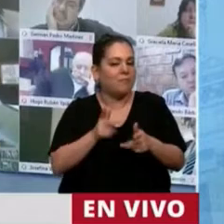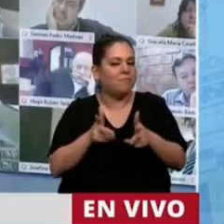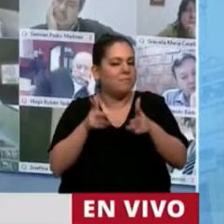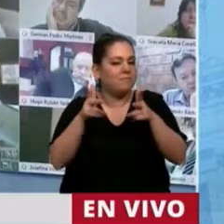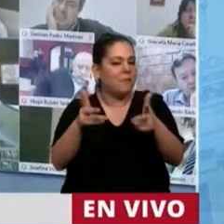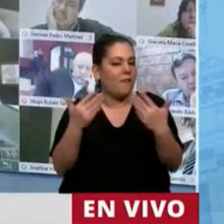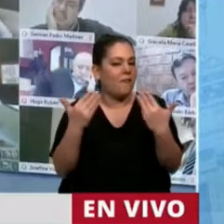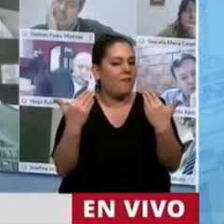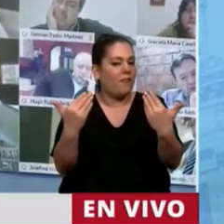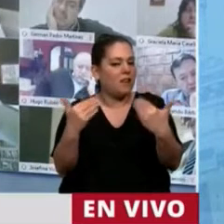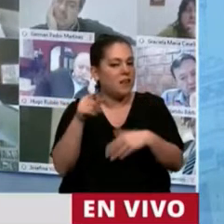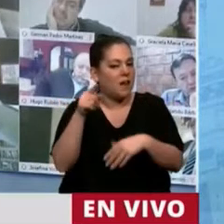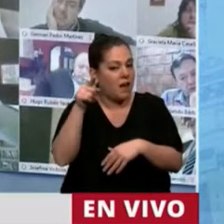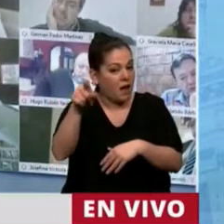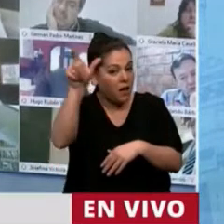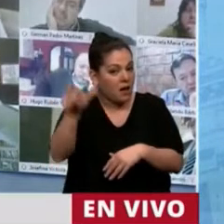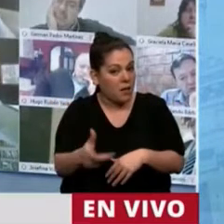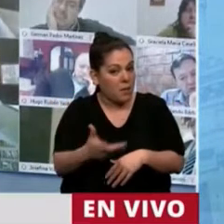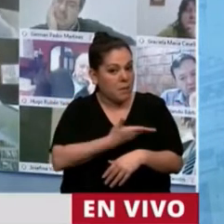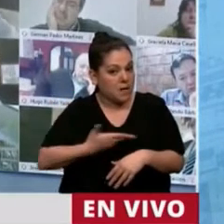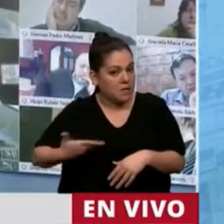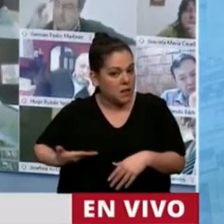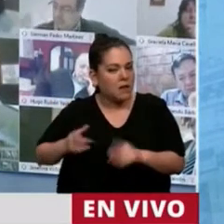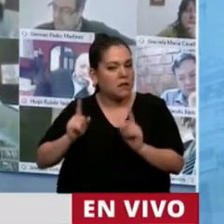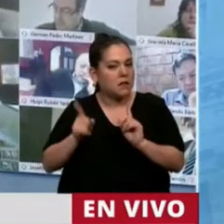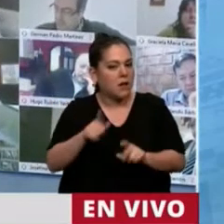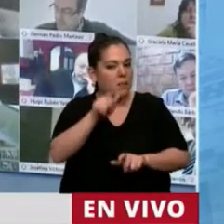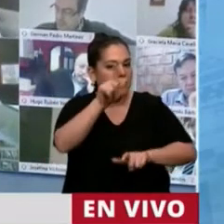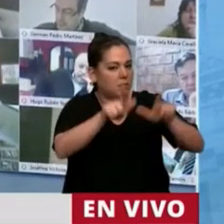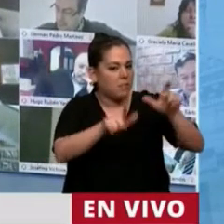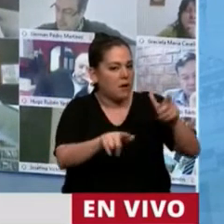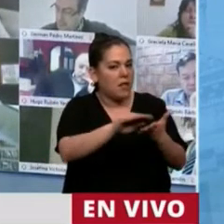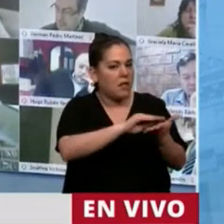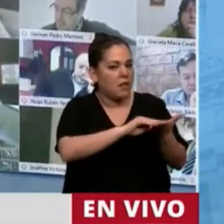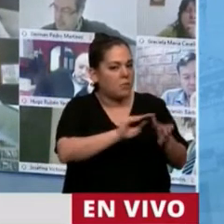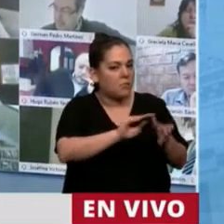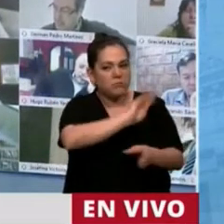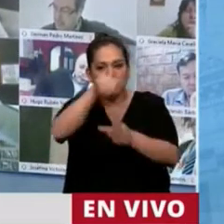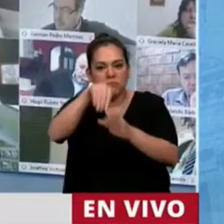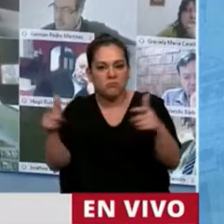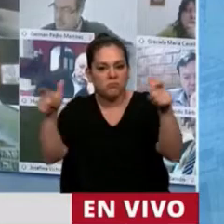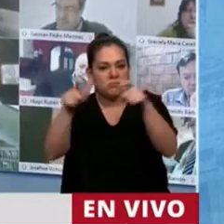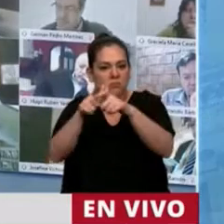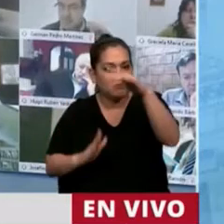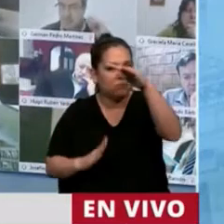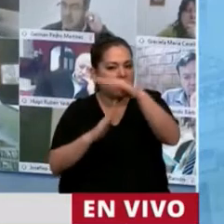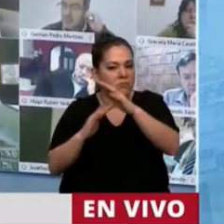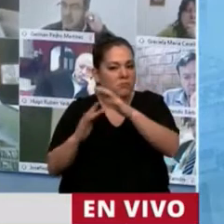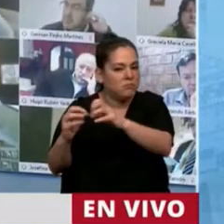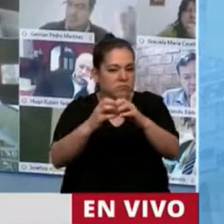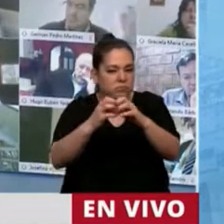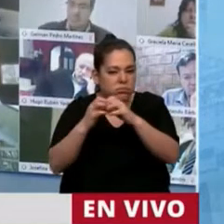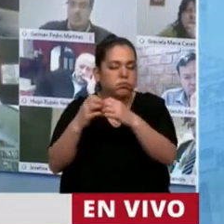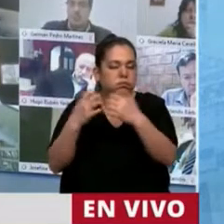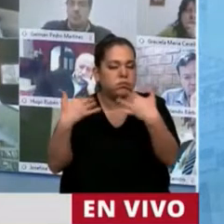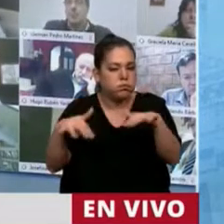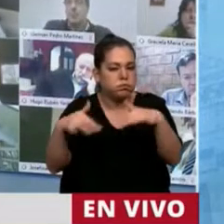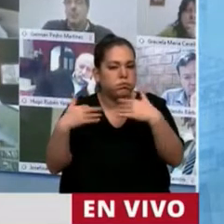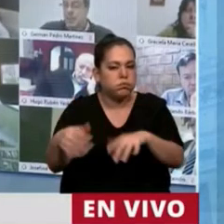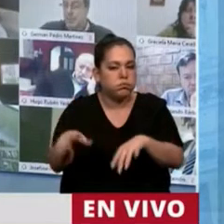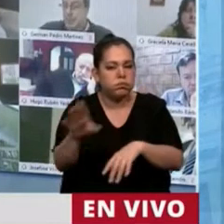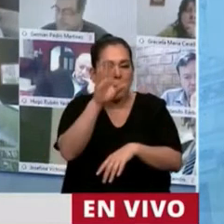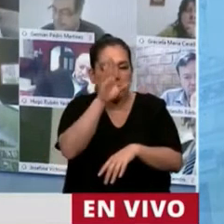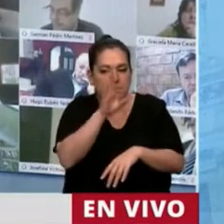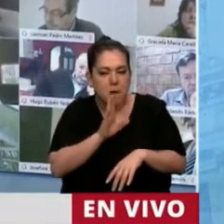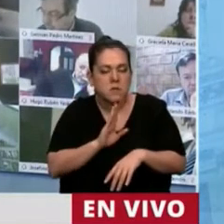Legislativa, que tiene que ver con la soberanía, que tiene que ver con cuidar nuestra plataforma submarina, ¿no?